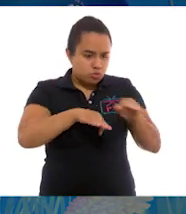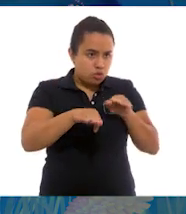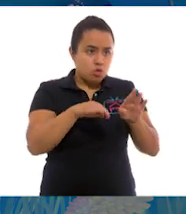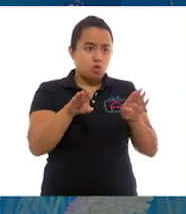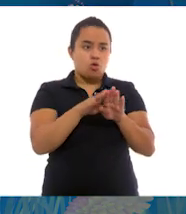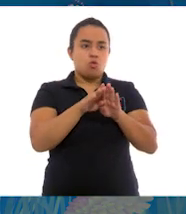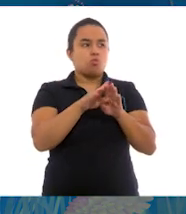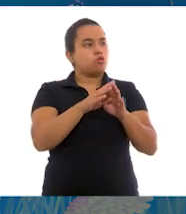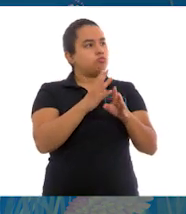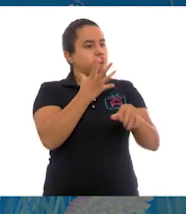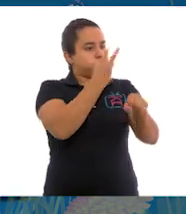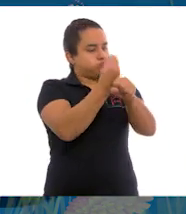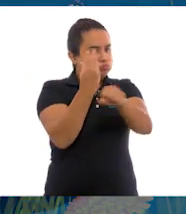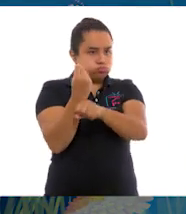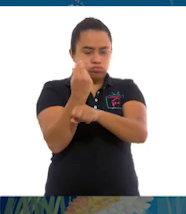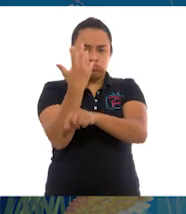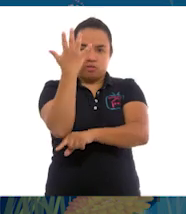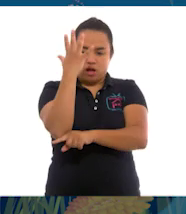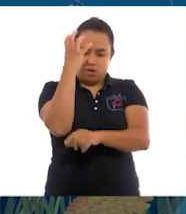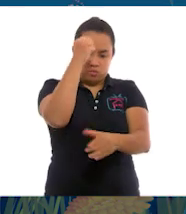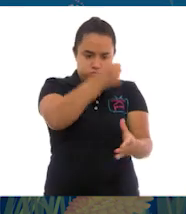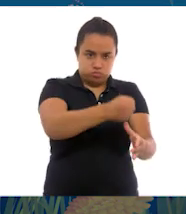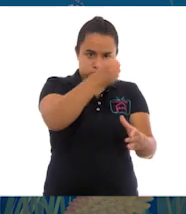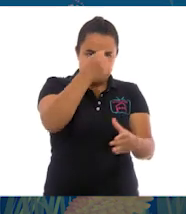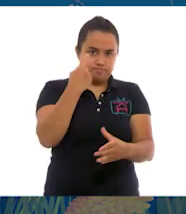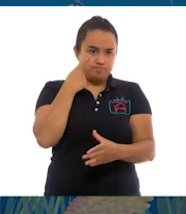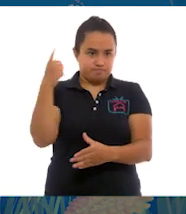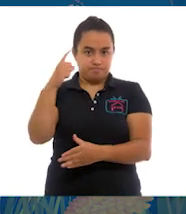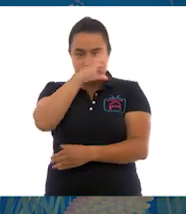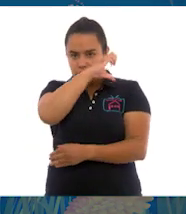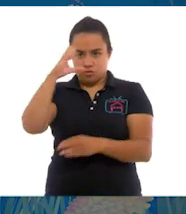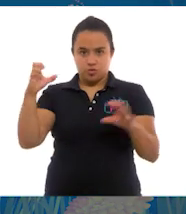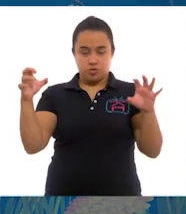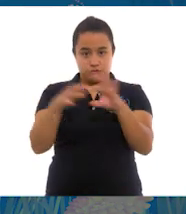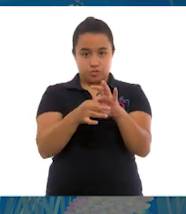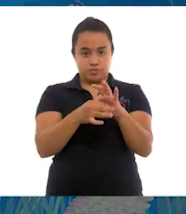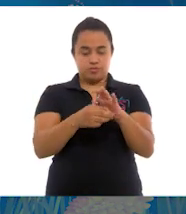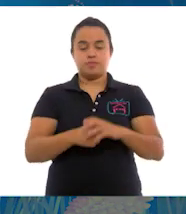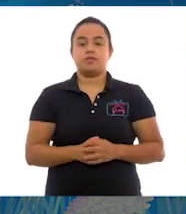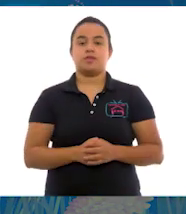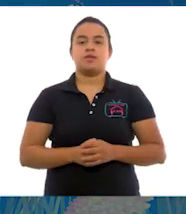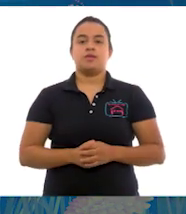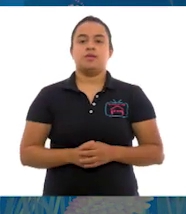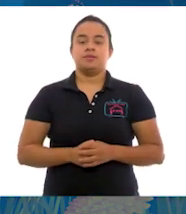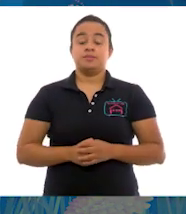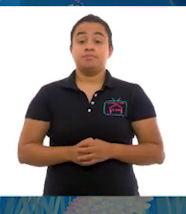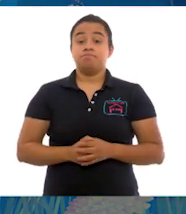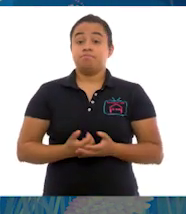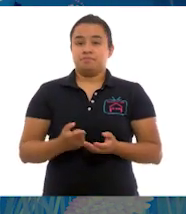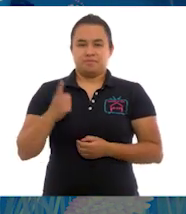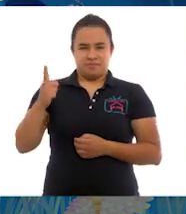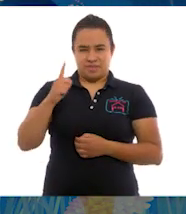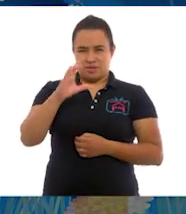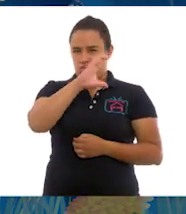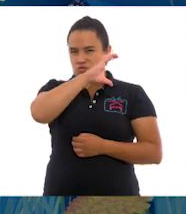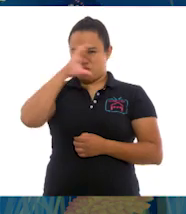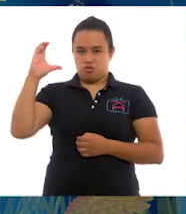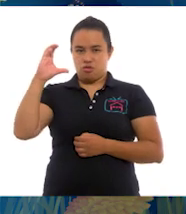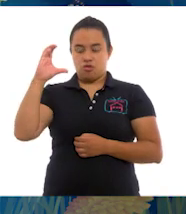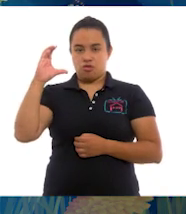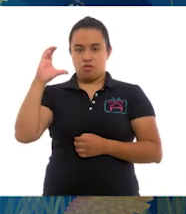reforestación. Sería esta. Muy bien. Y, bueno, la imagen que le